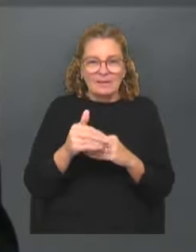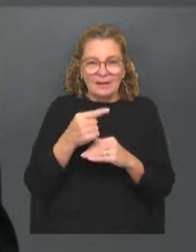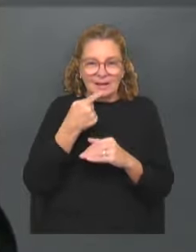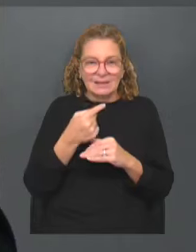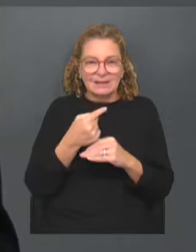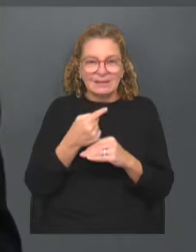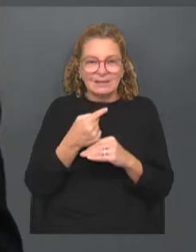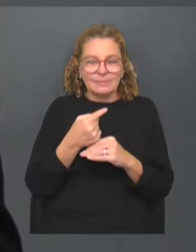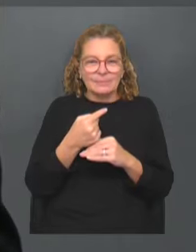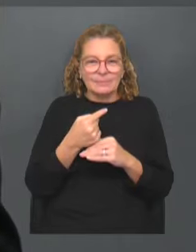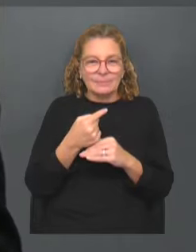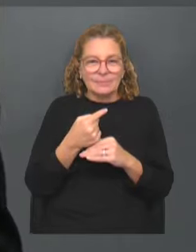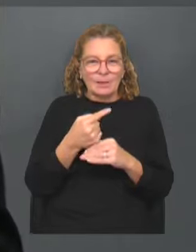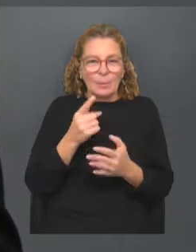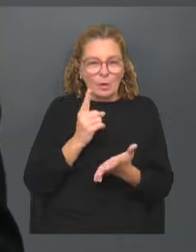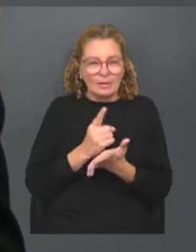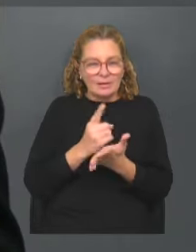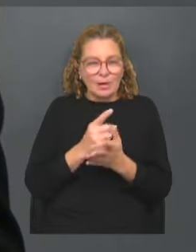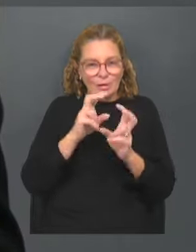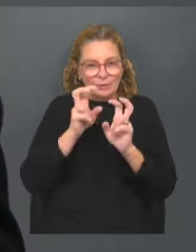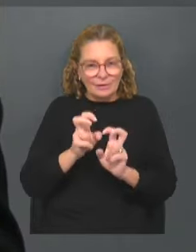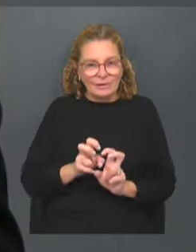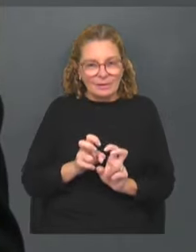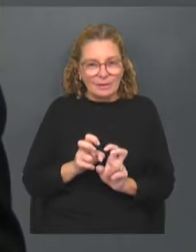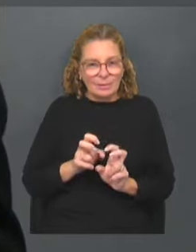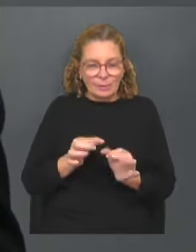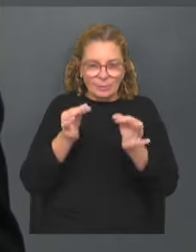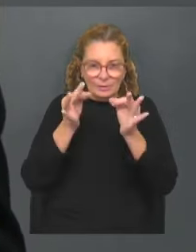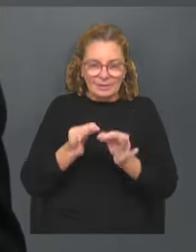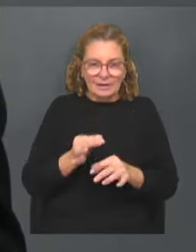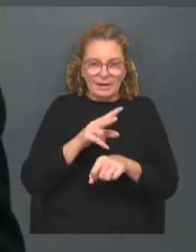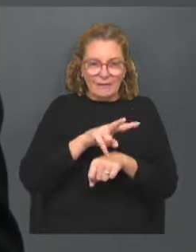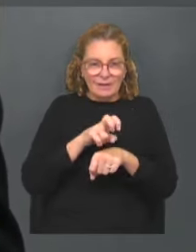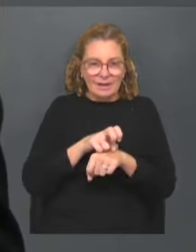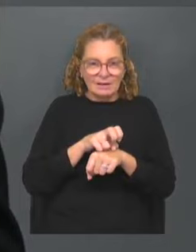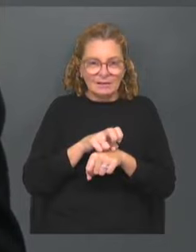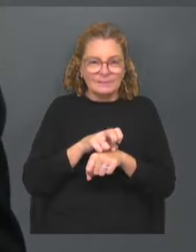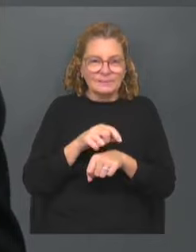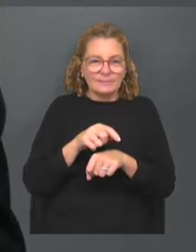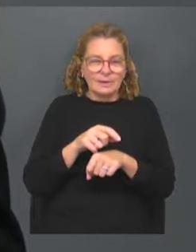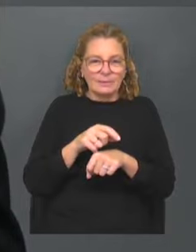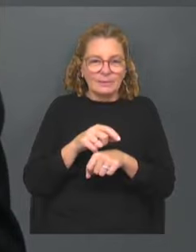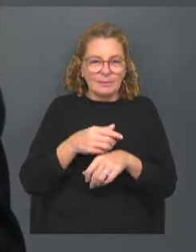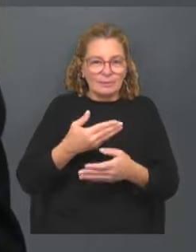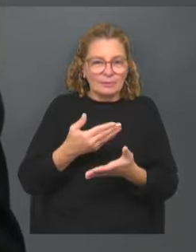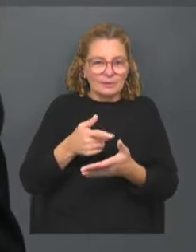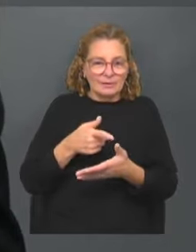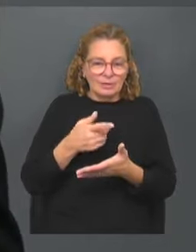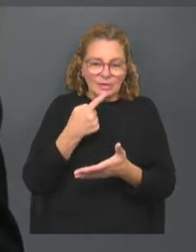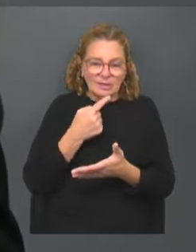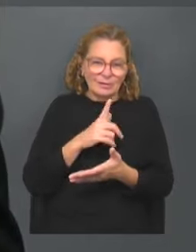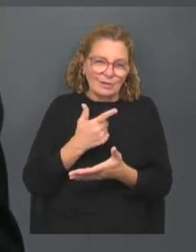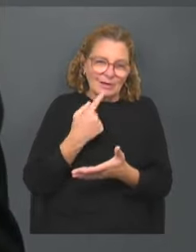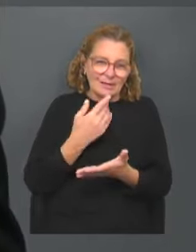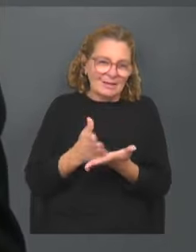una decisión y una investigación muy seria de fiscalía que hecha por tierra cualquier tipo de duda.